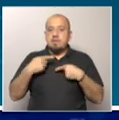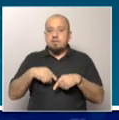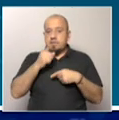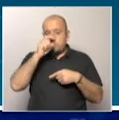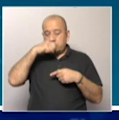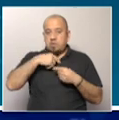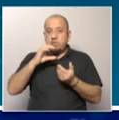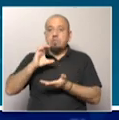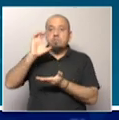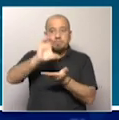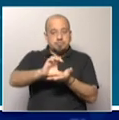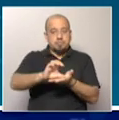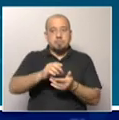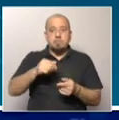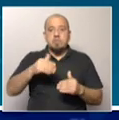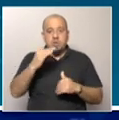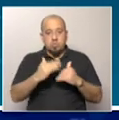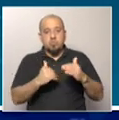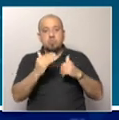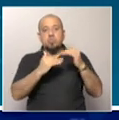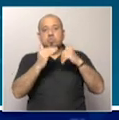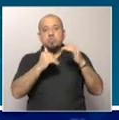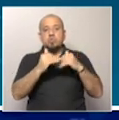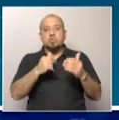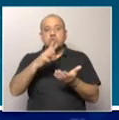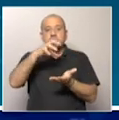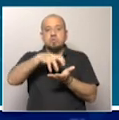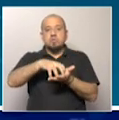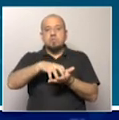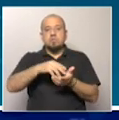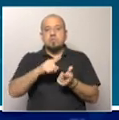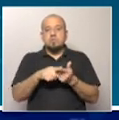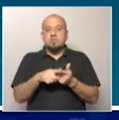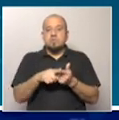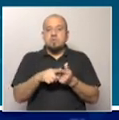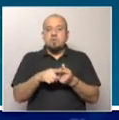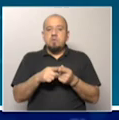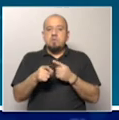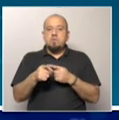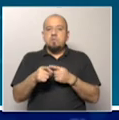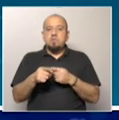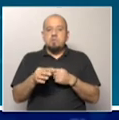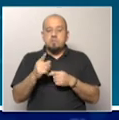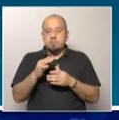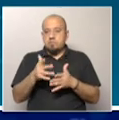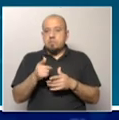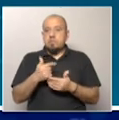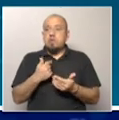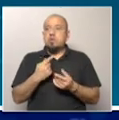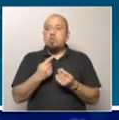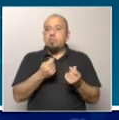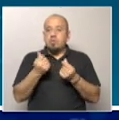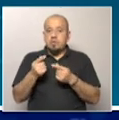inversión muy importante en la construcción de ese mercado agroalimentario, primero comprando,